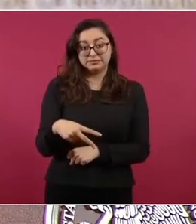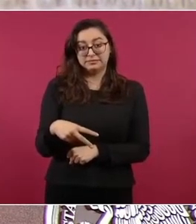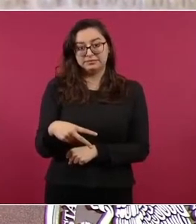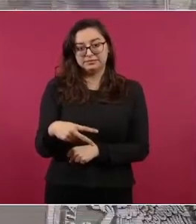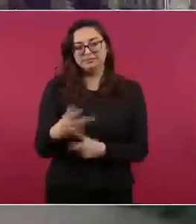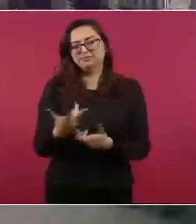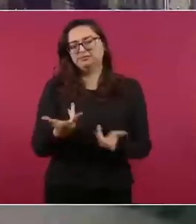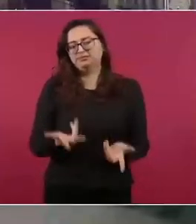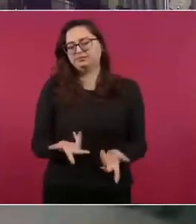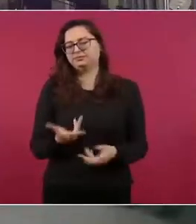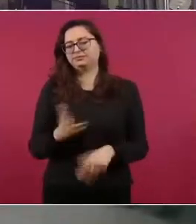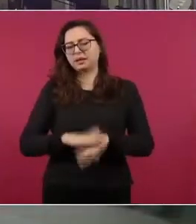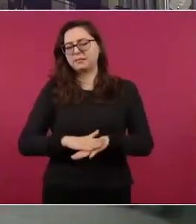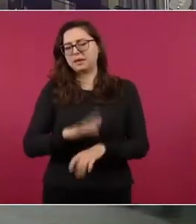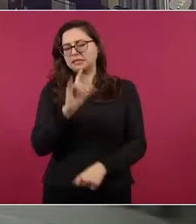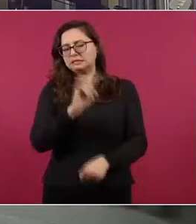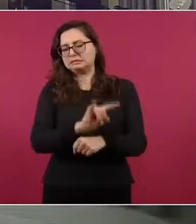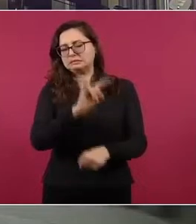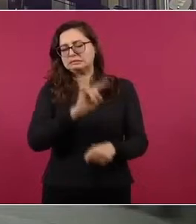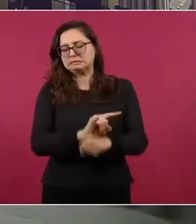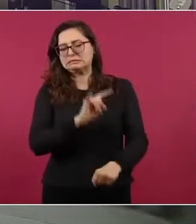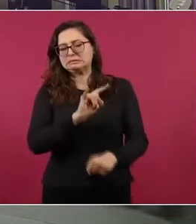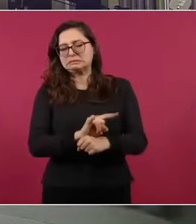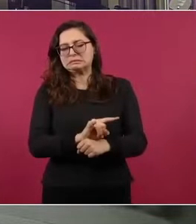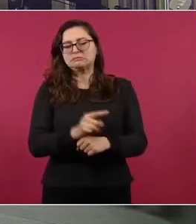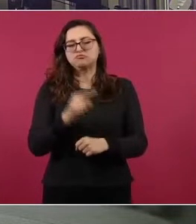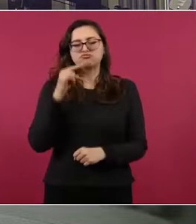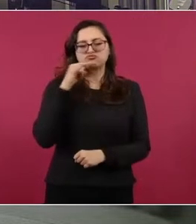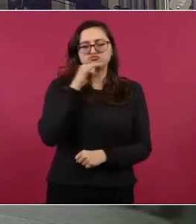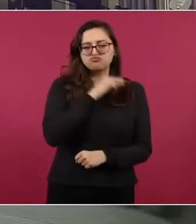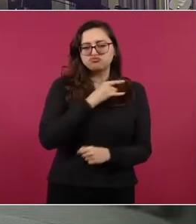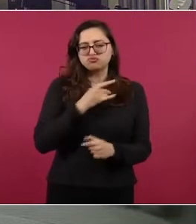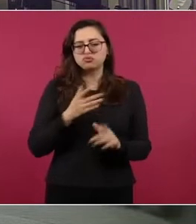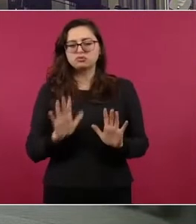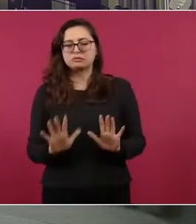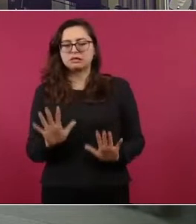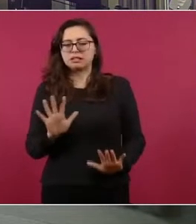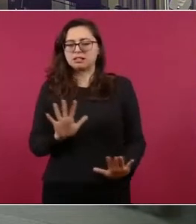fingía más, había